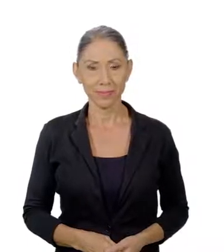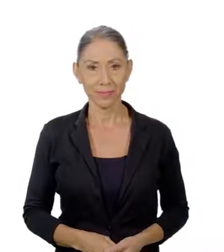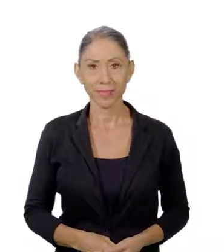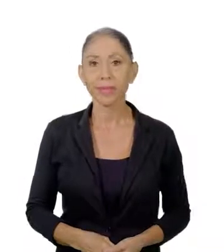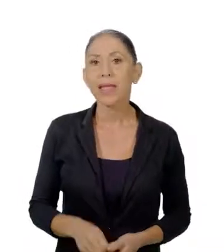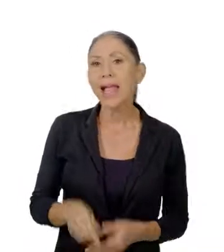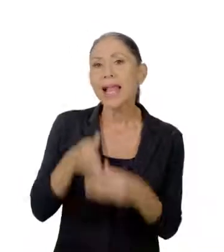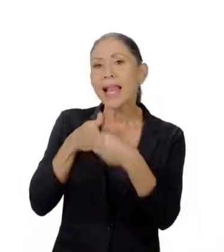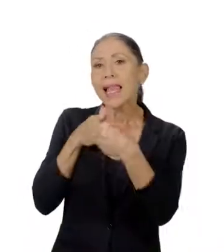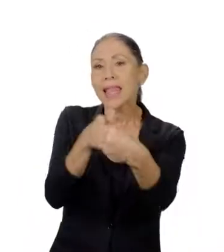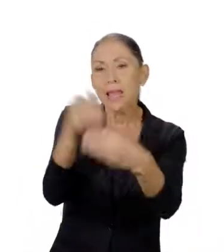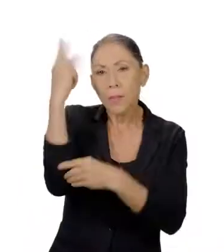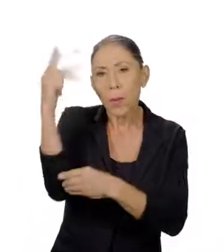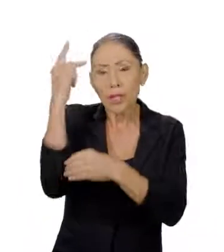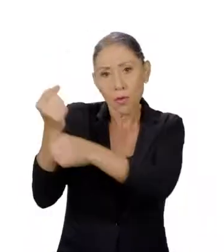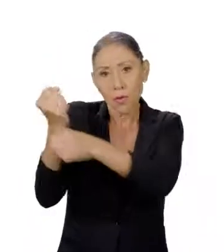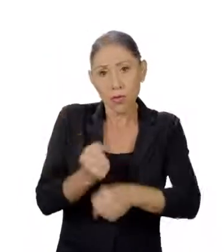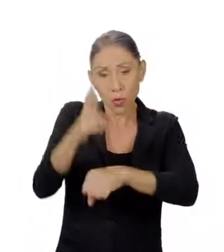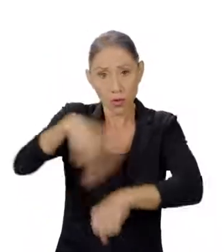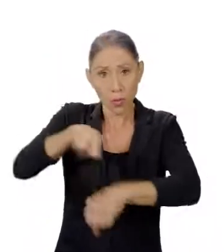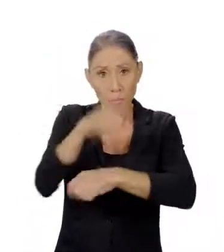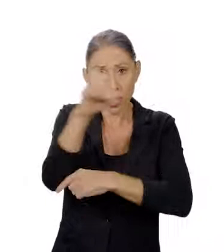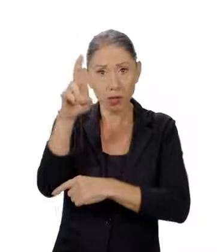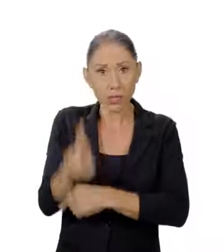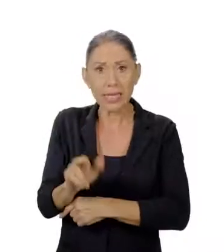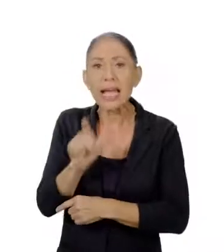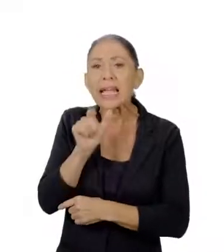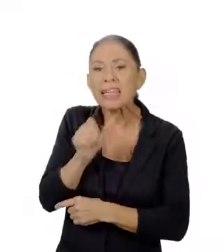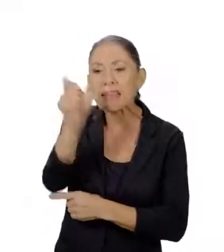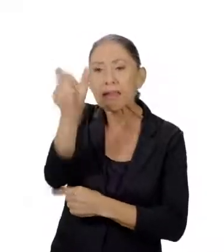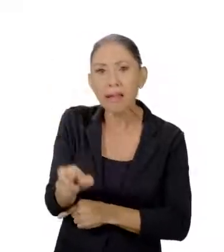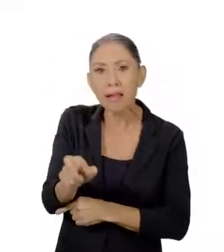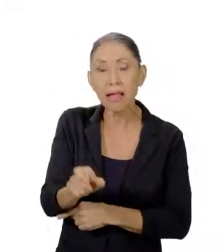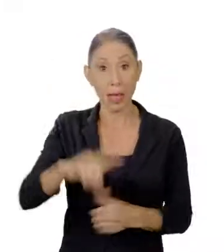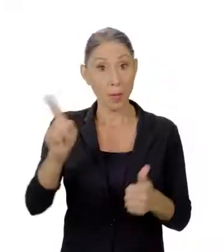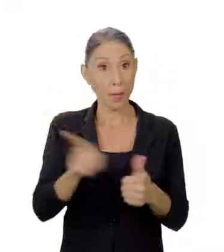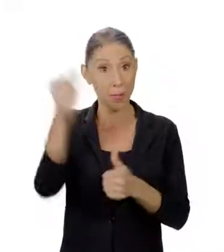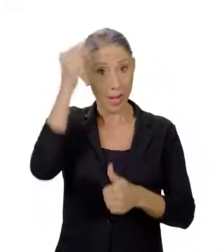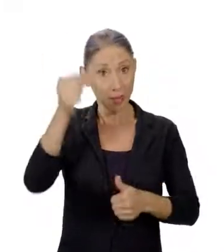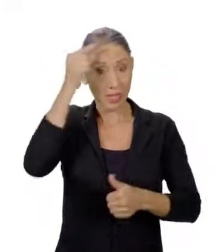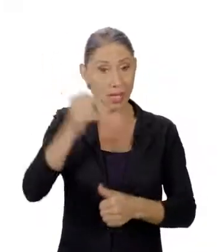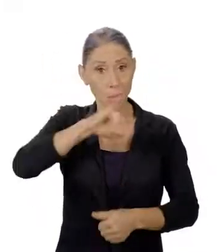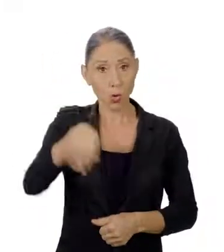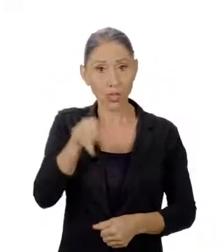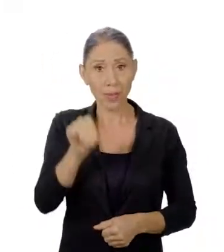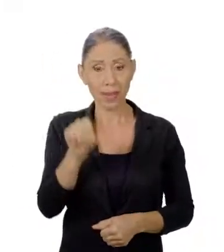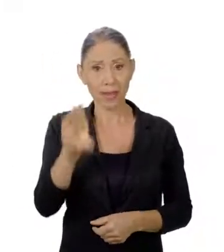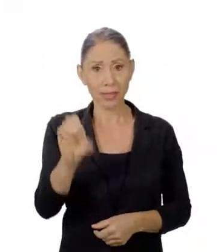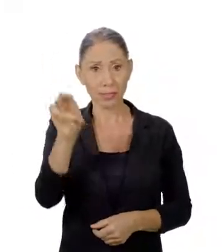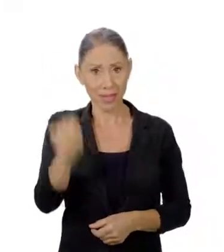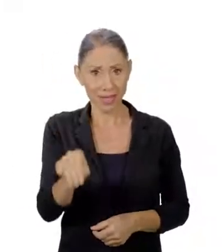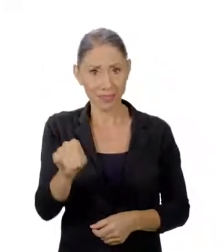¿Quién fue el líder político que fundó la República de Costa Rica? En la primera administración de José María Castro